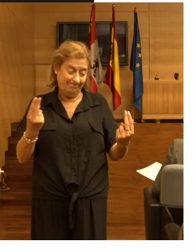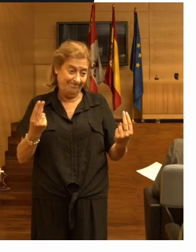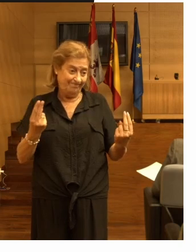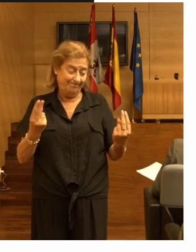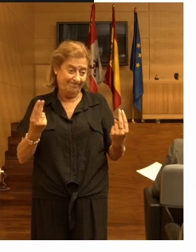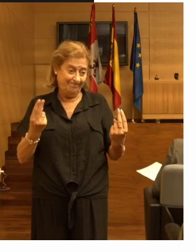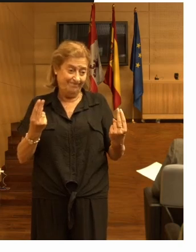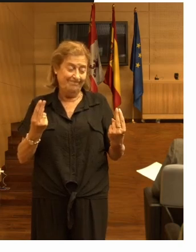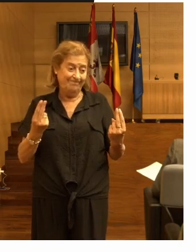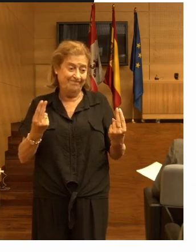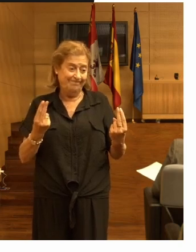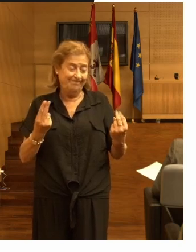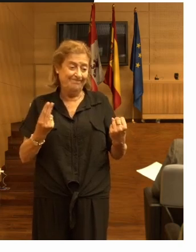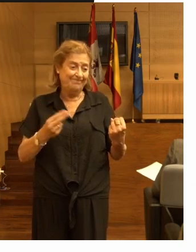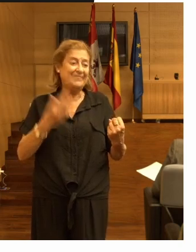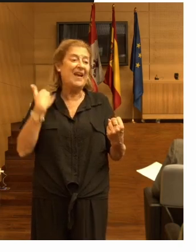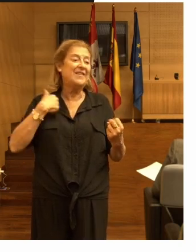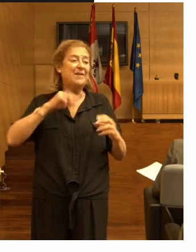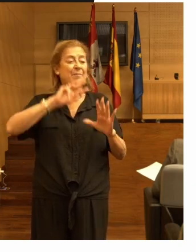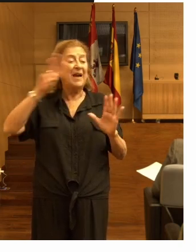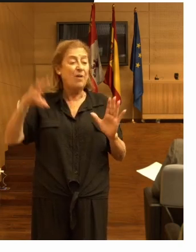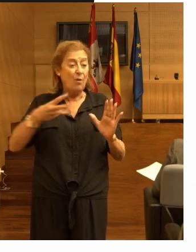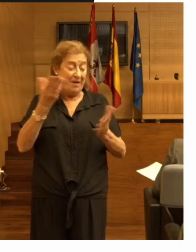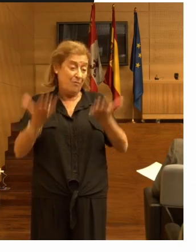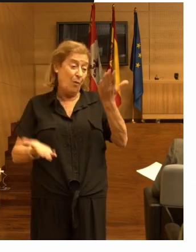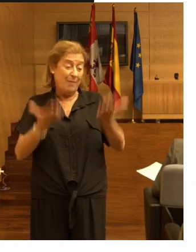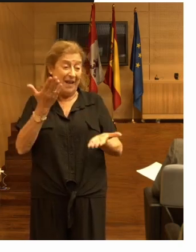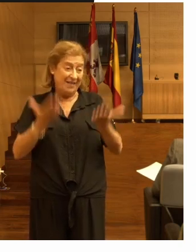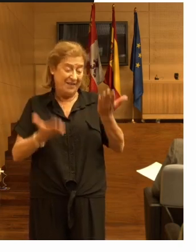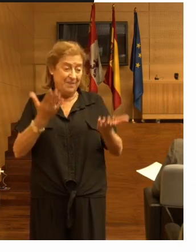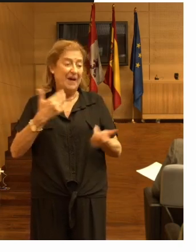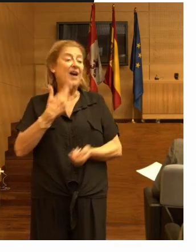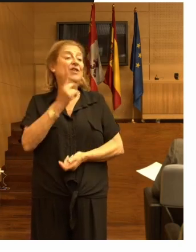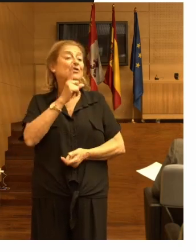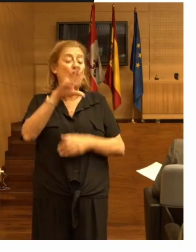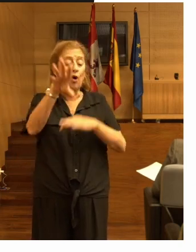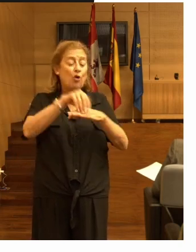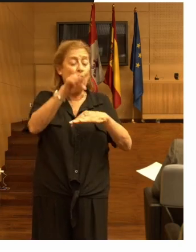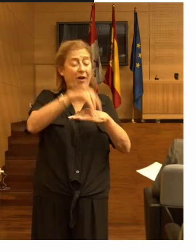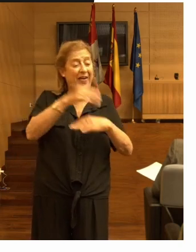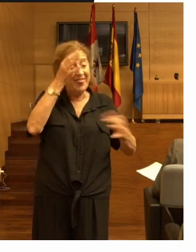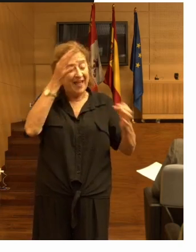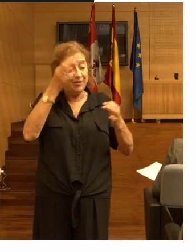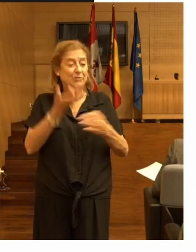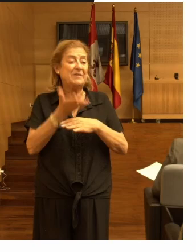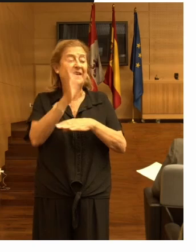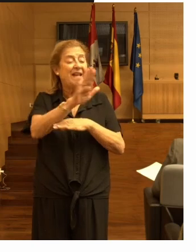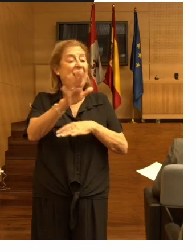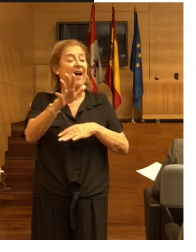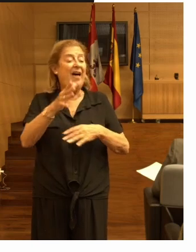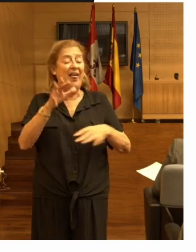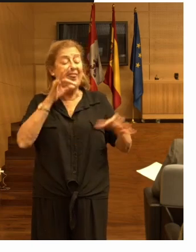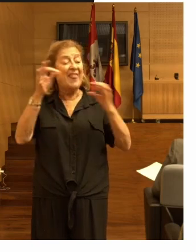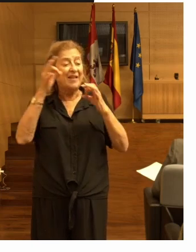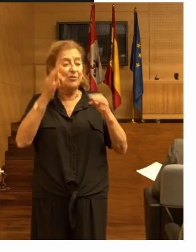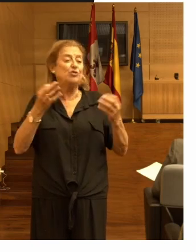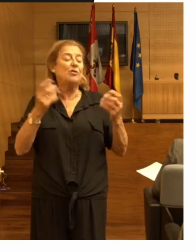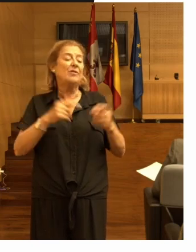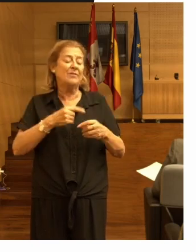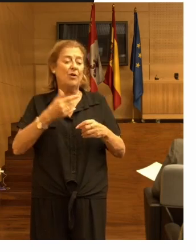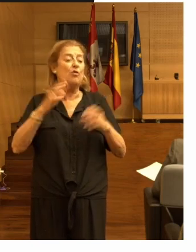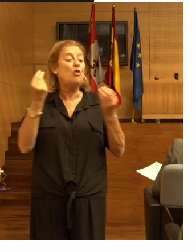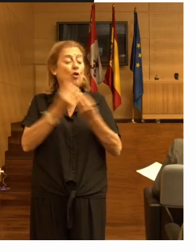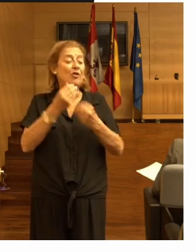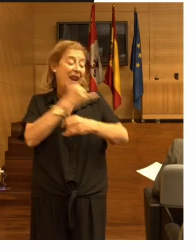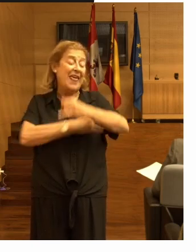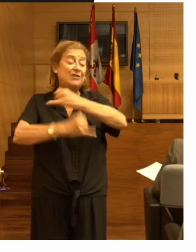en el sitio web de esa comparativa solamente recogen datos y presentan datos de caídas con lesiones graves